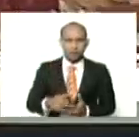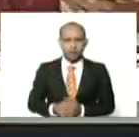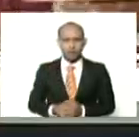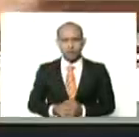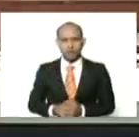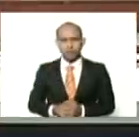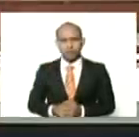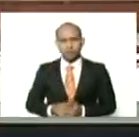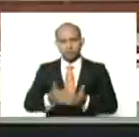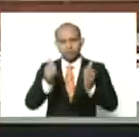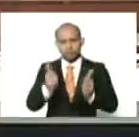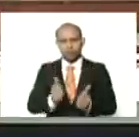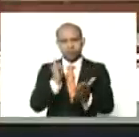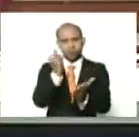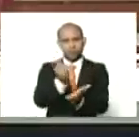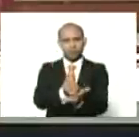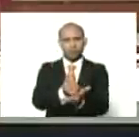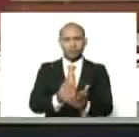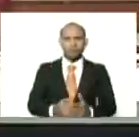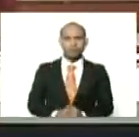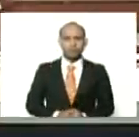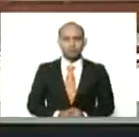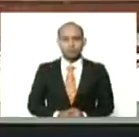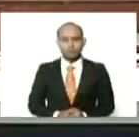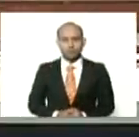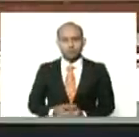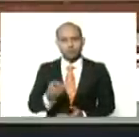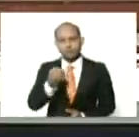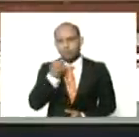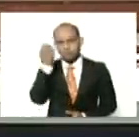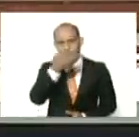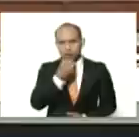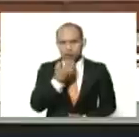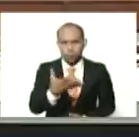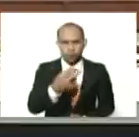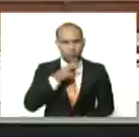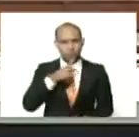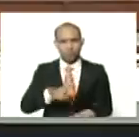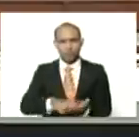dar este paso, muy hermoso, de verdad,